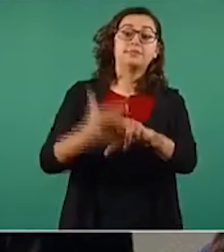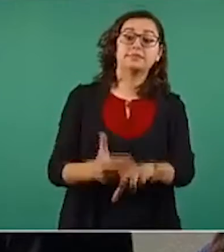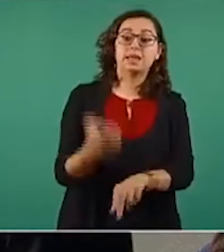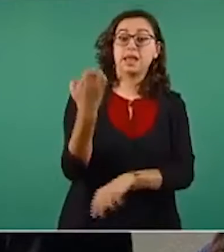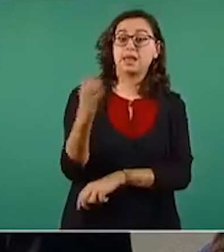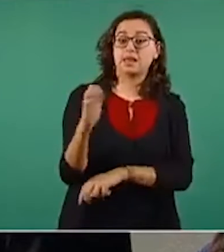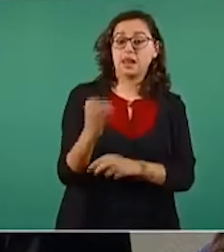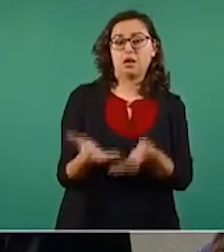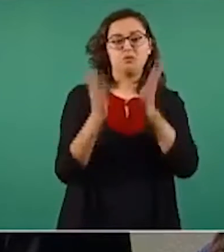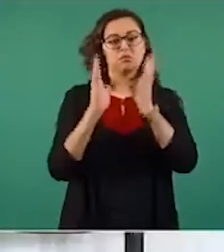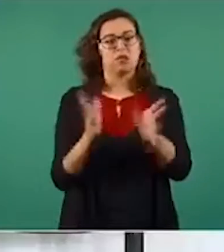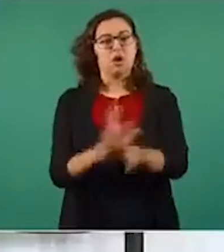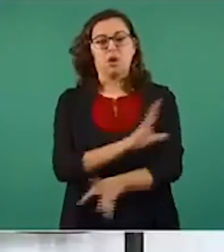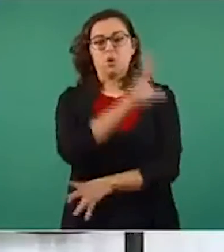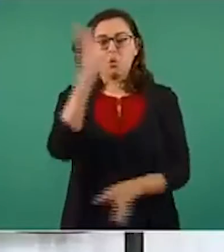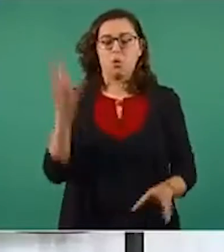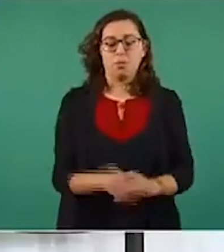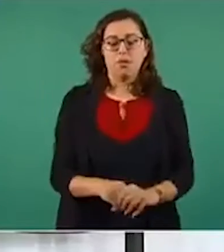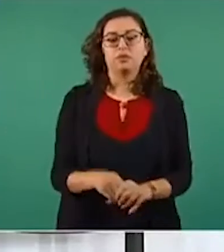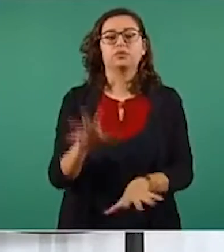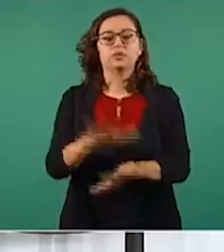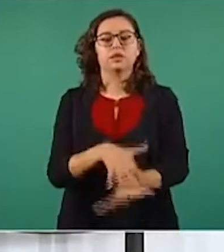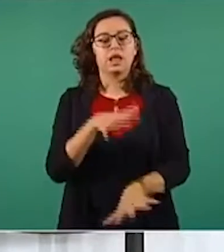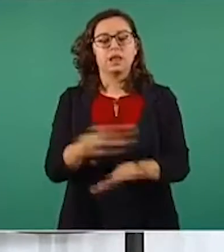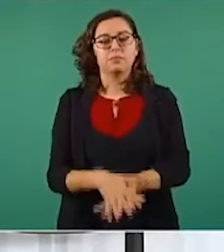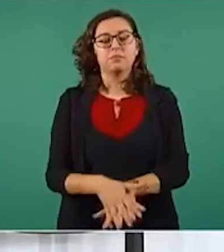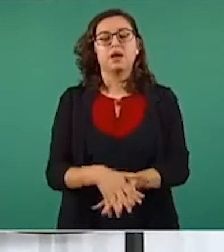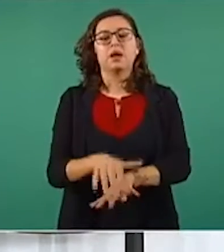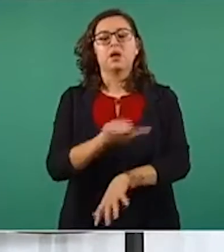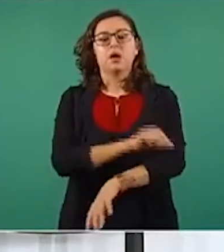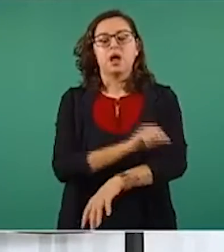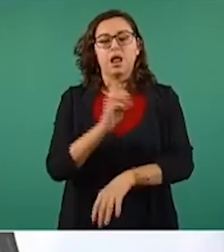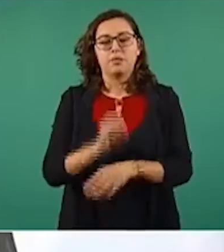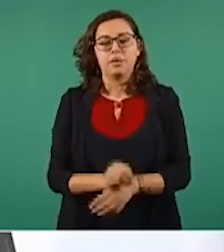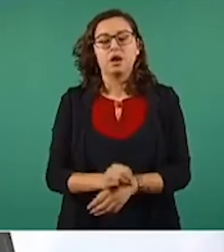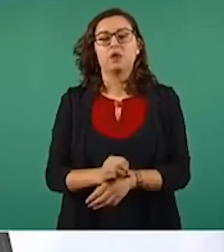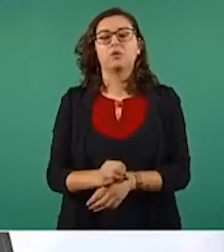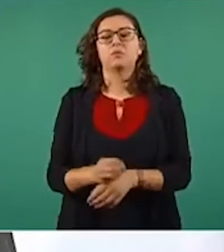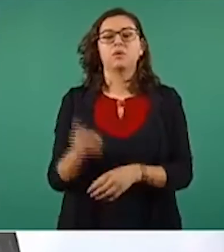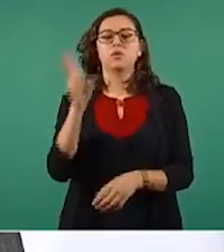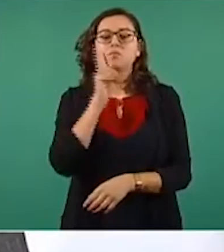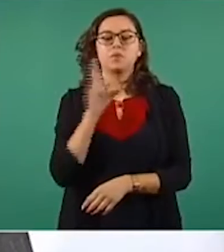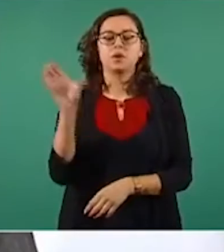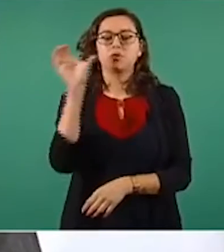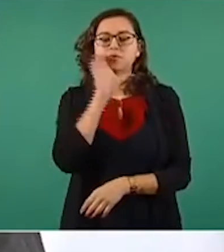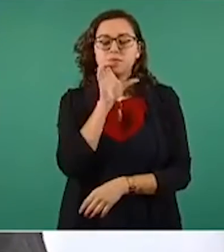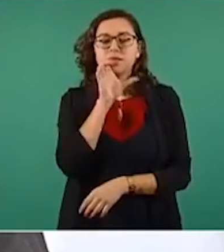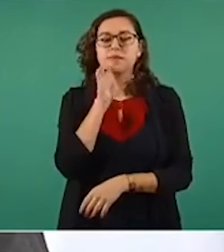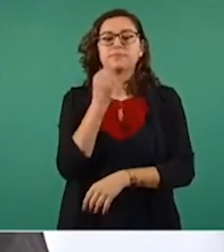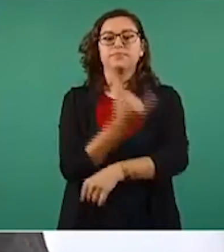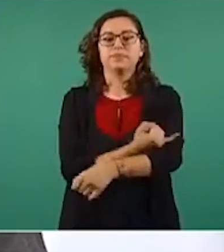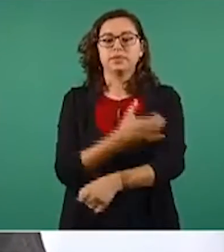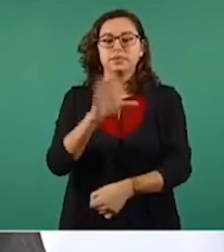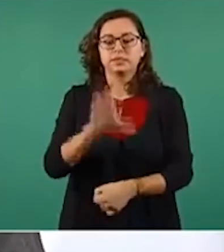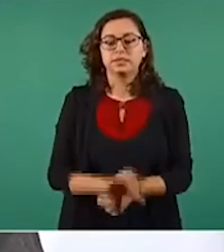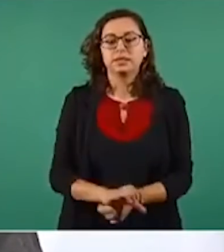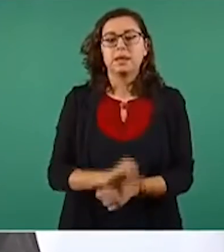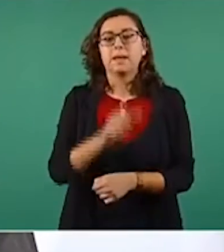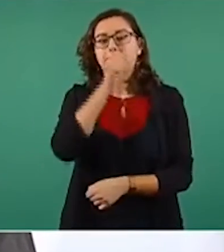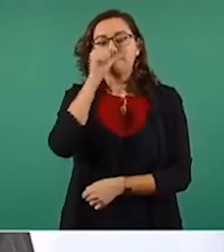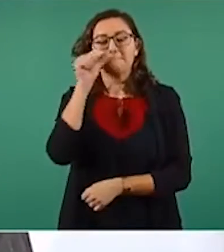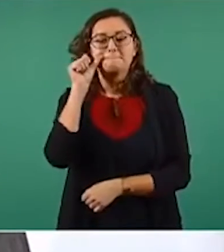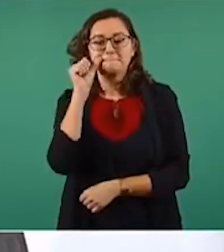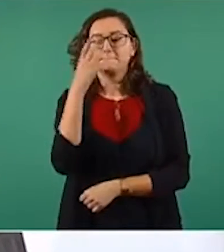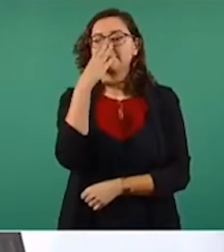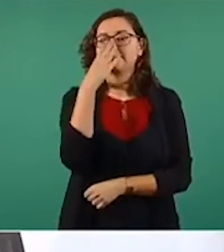a las siguientes alcaldías, Tlalpan, Álvaro Obregón, Venustiano Carranza, Iztacalco, Benito Juárez, Coyoacán, Cuauhtémoc y La